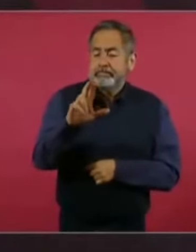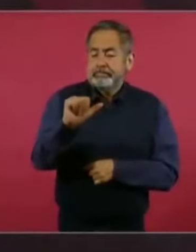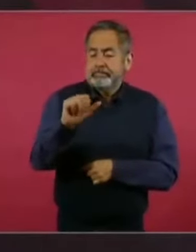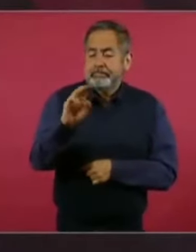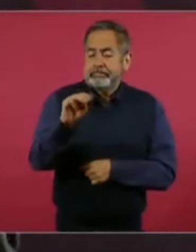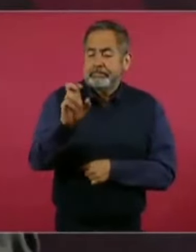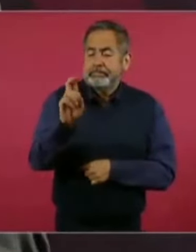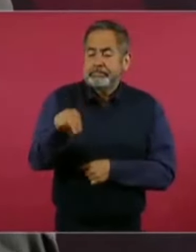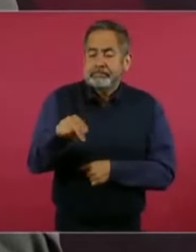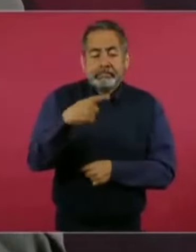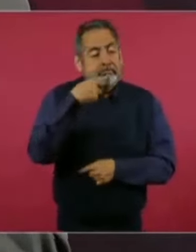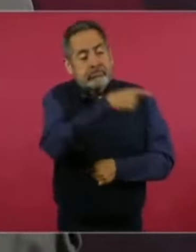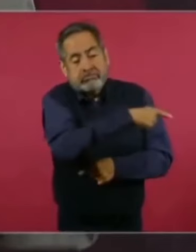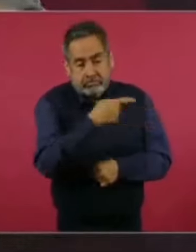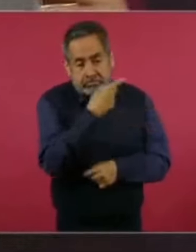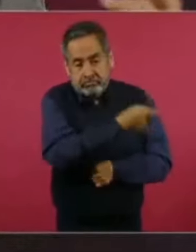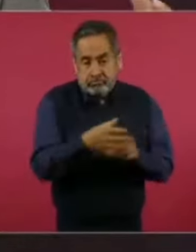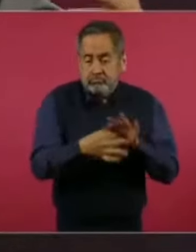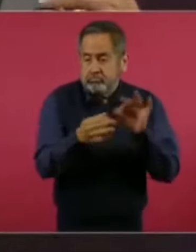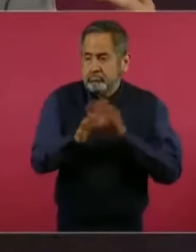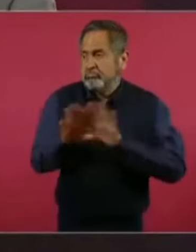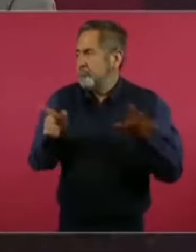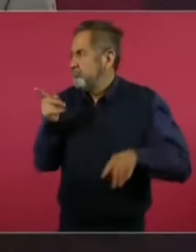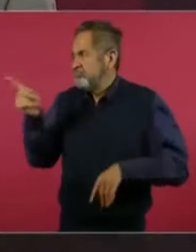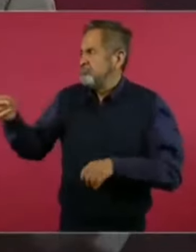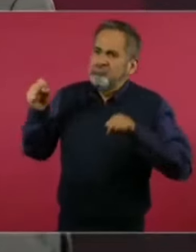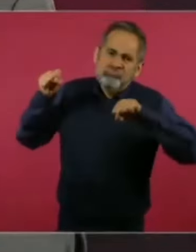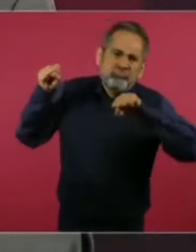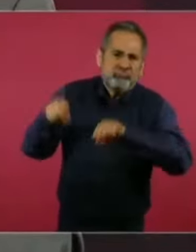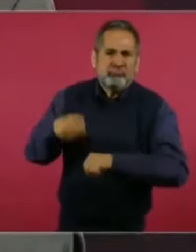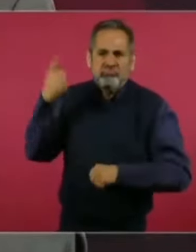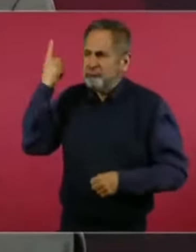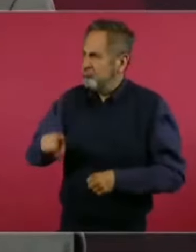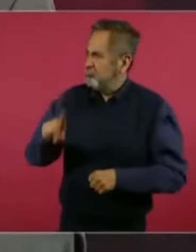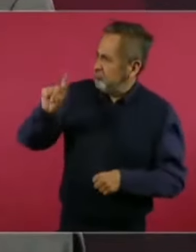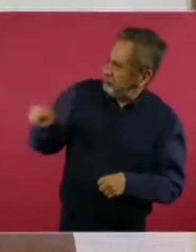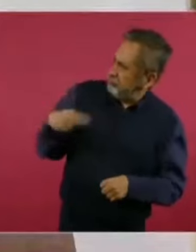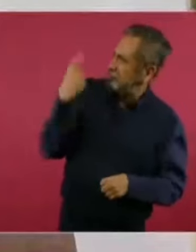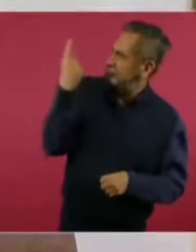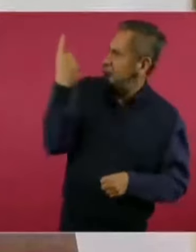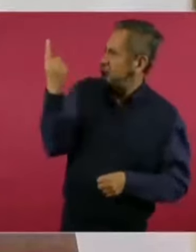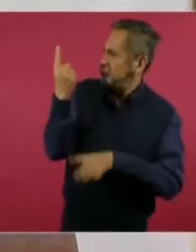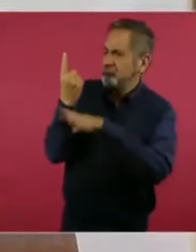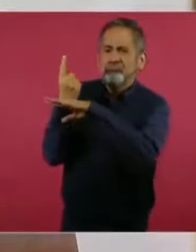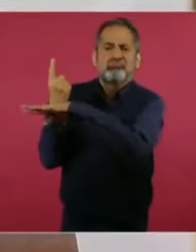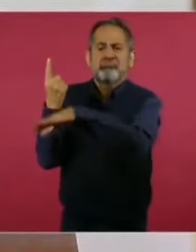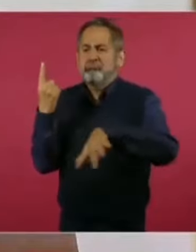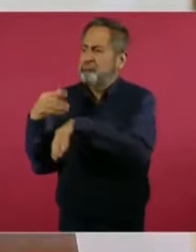hay una dictadura en México, imagínense